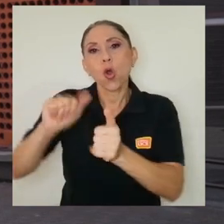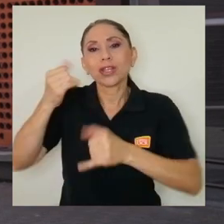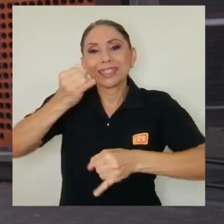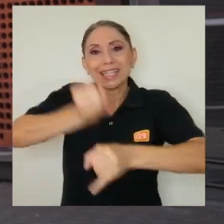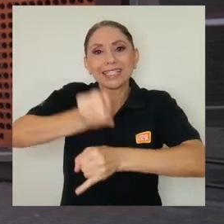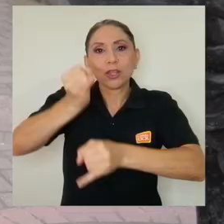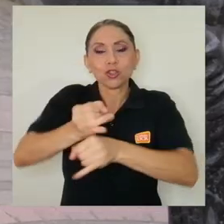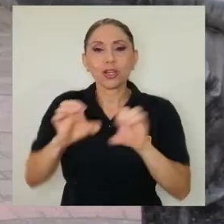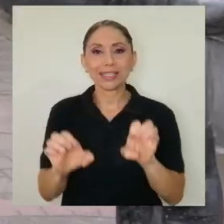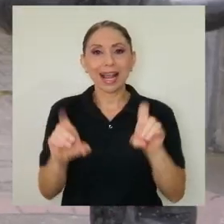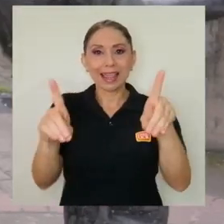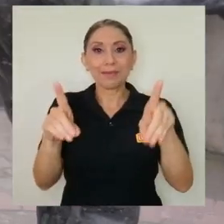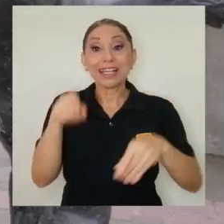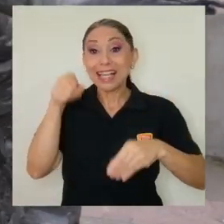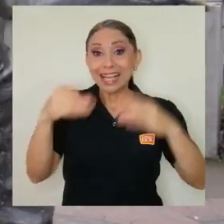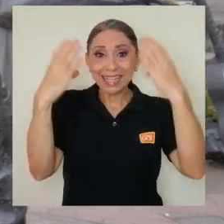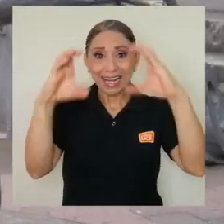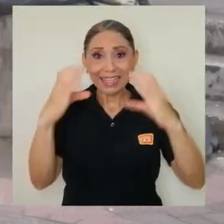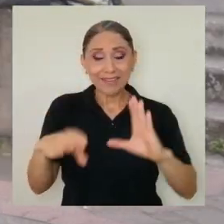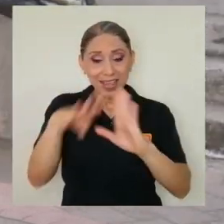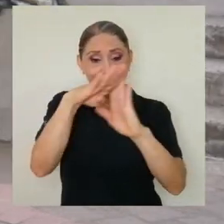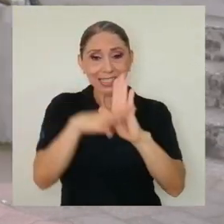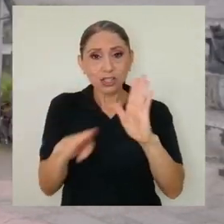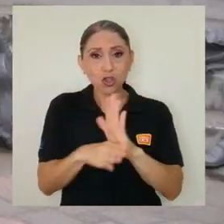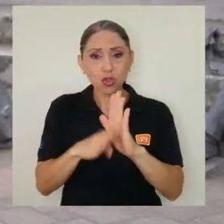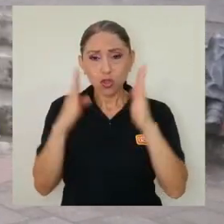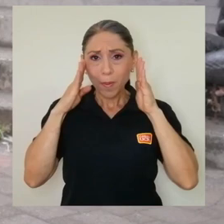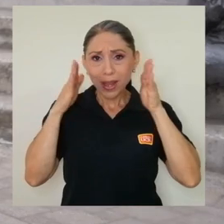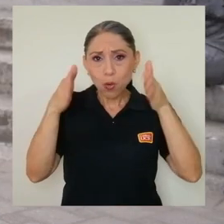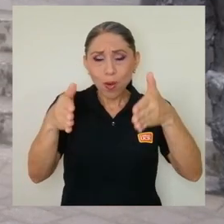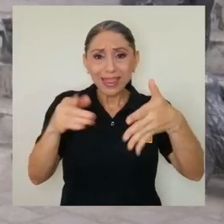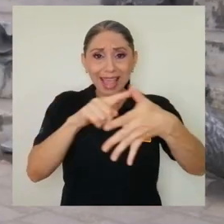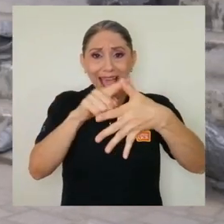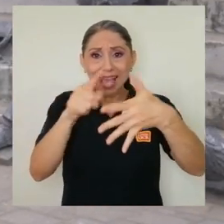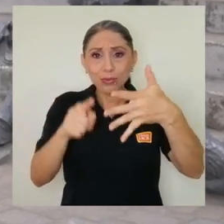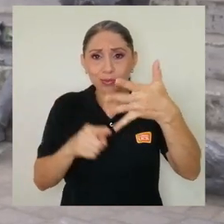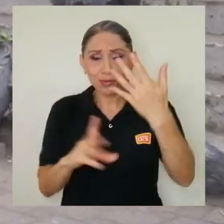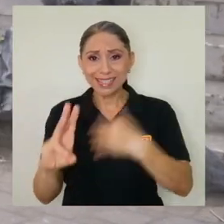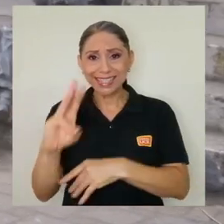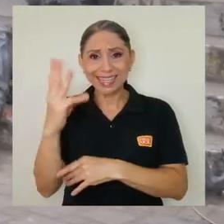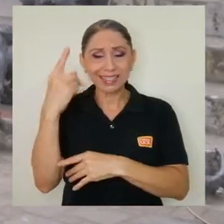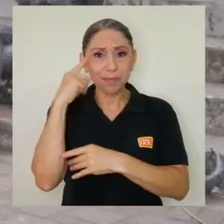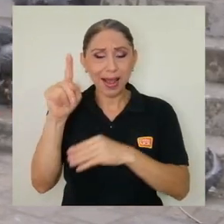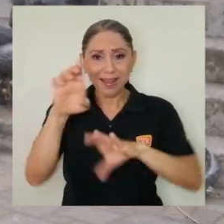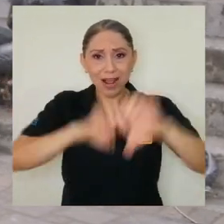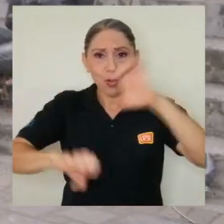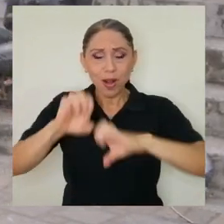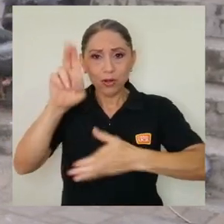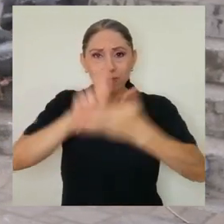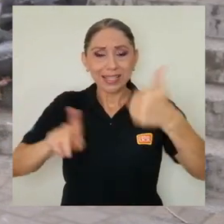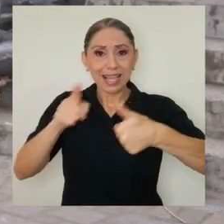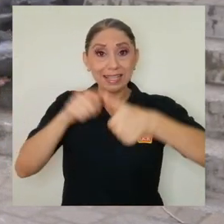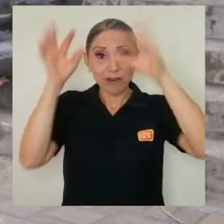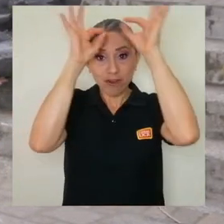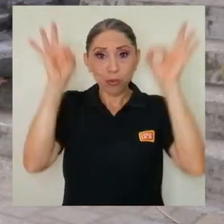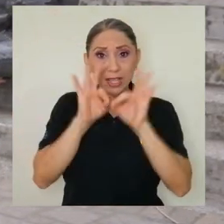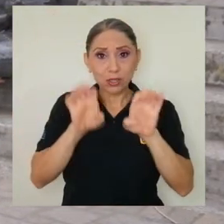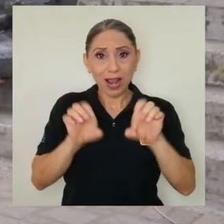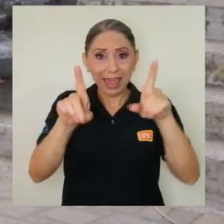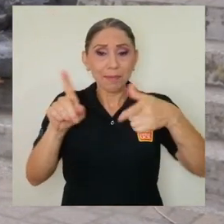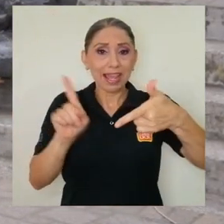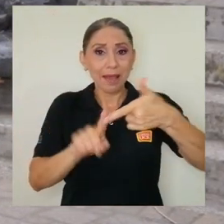académicas. Esta clasificación toma en cuenta seis parámetros para evaluar a las universidades. La reputación académica,